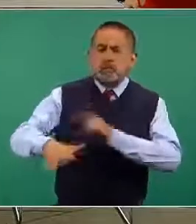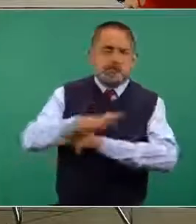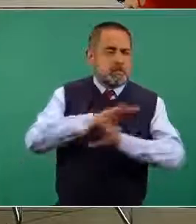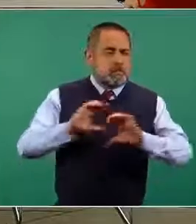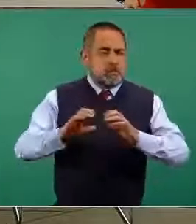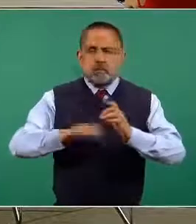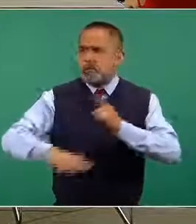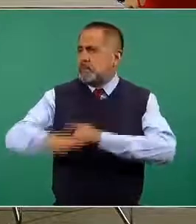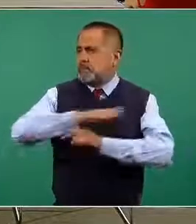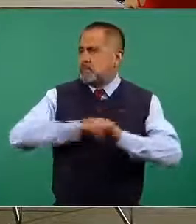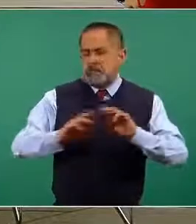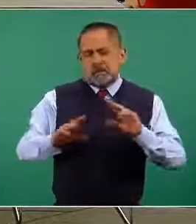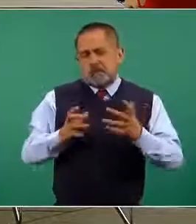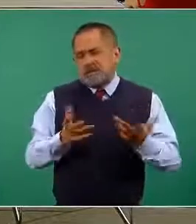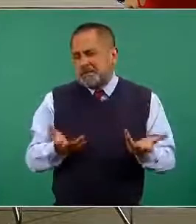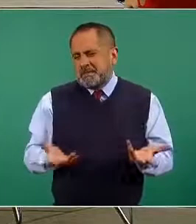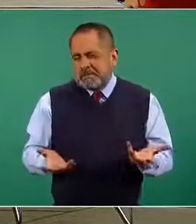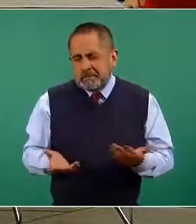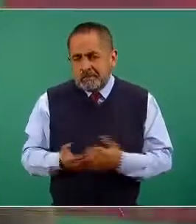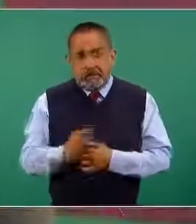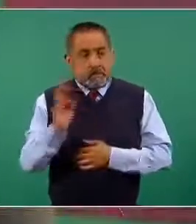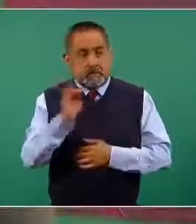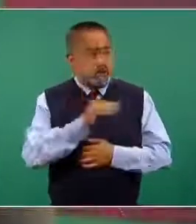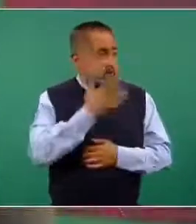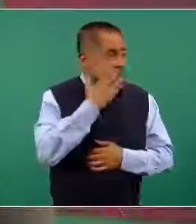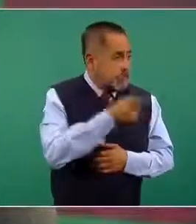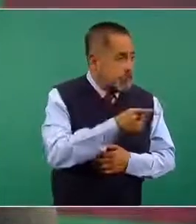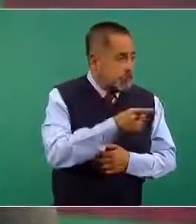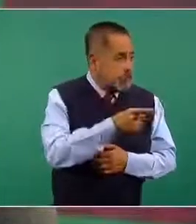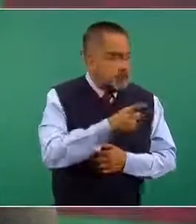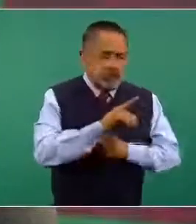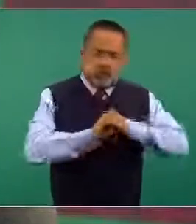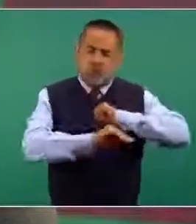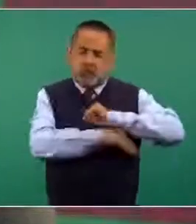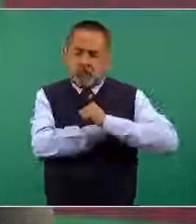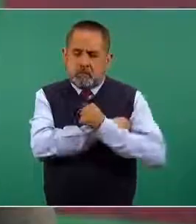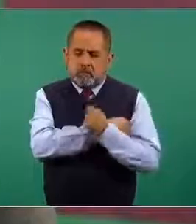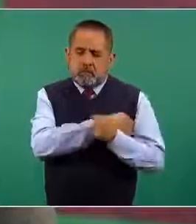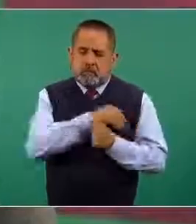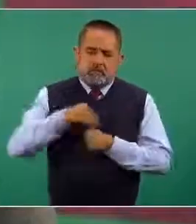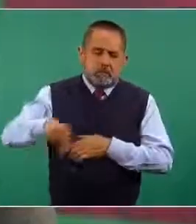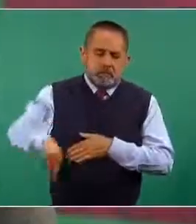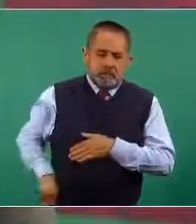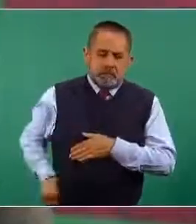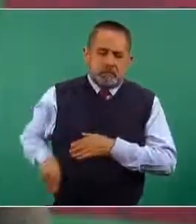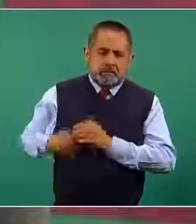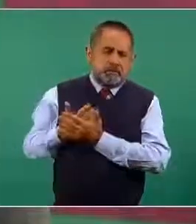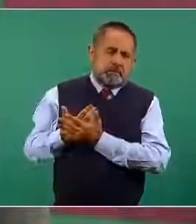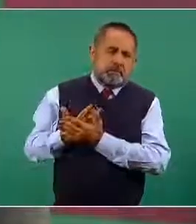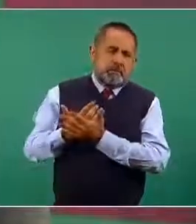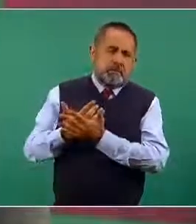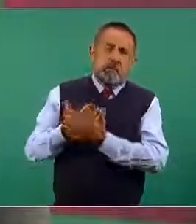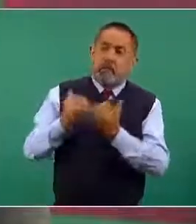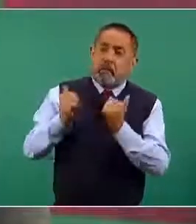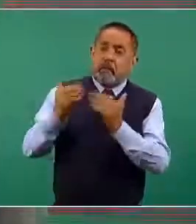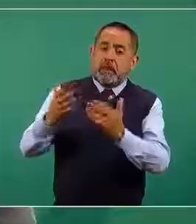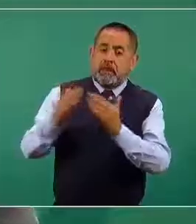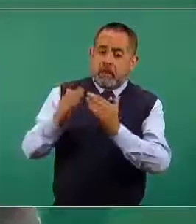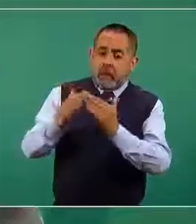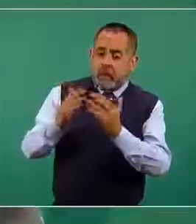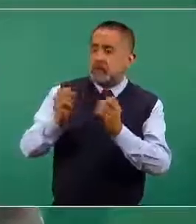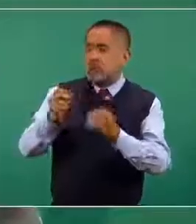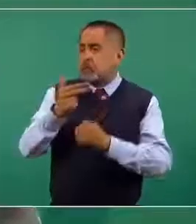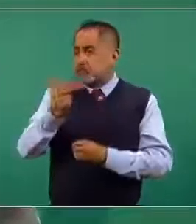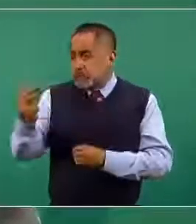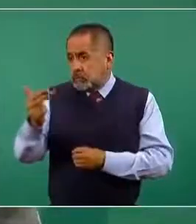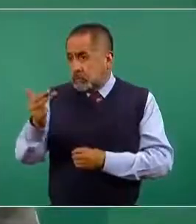entonces si no veo un basurero cercano, guardo mi basura, me la llevo a mi casa y llegando a mi casa o